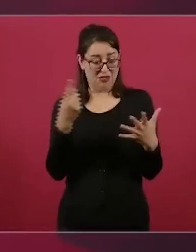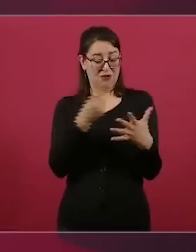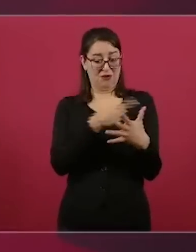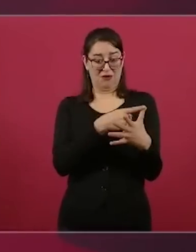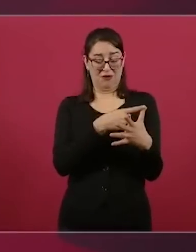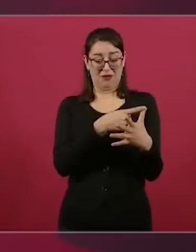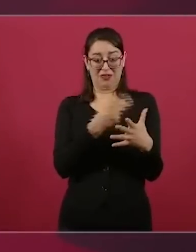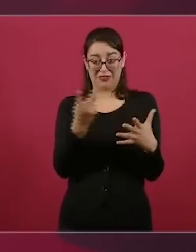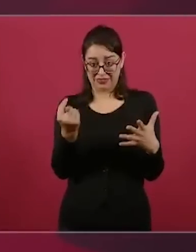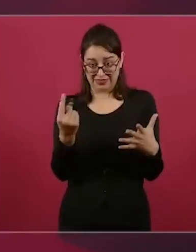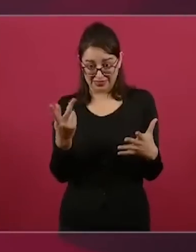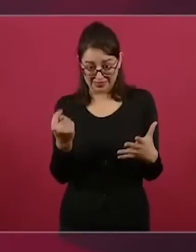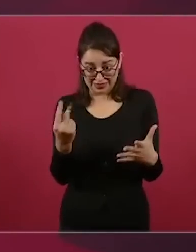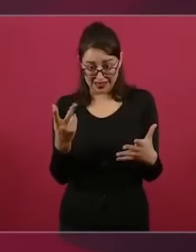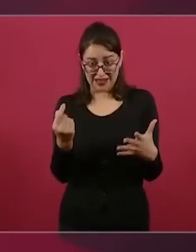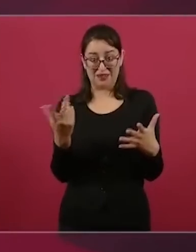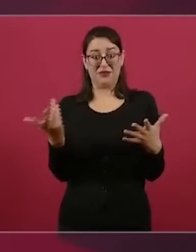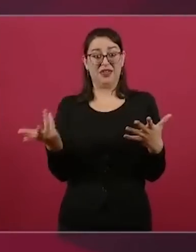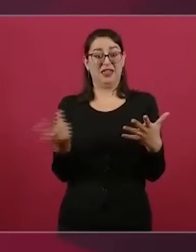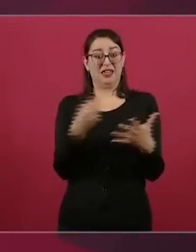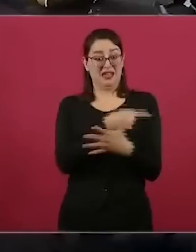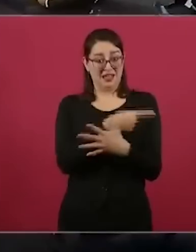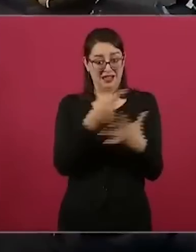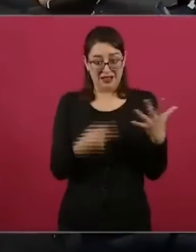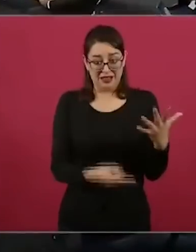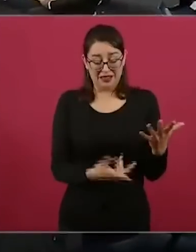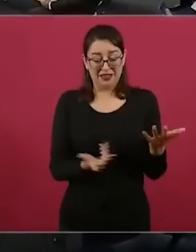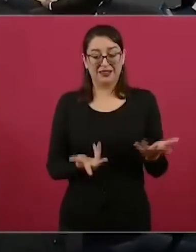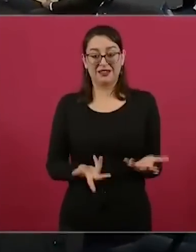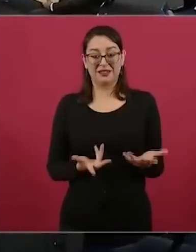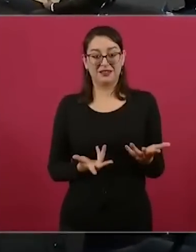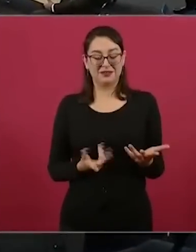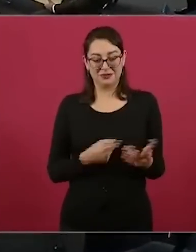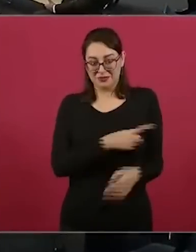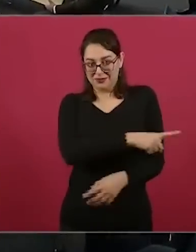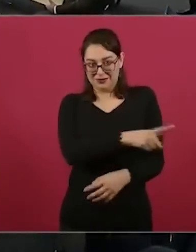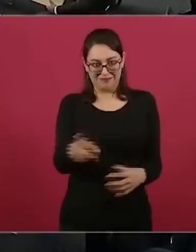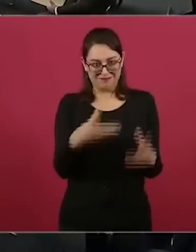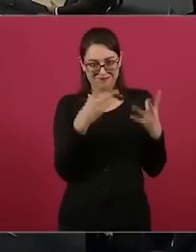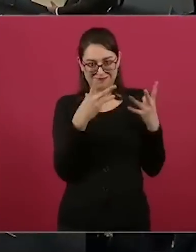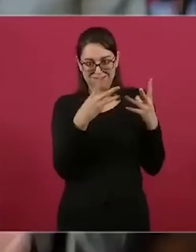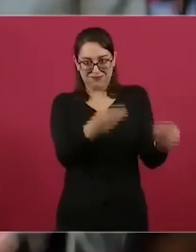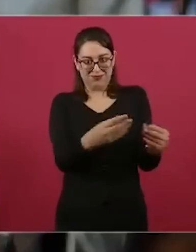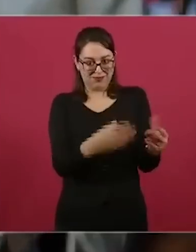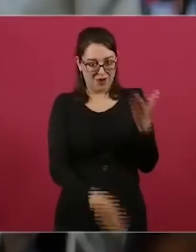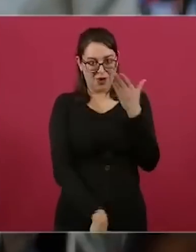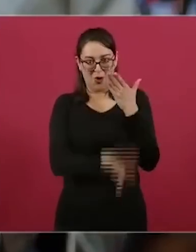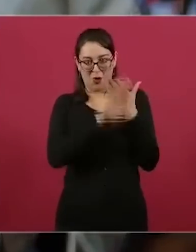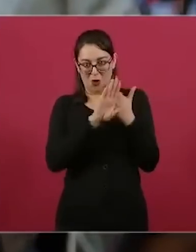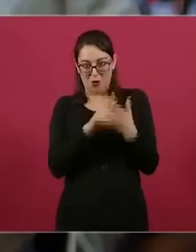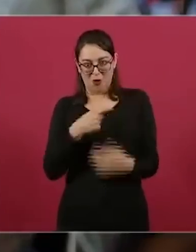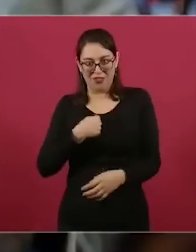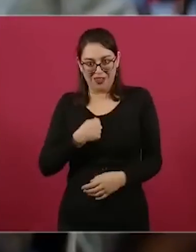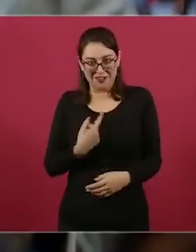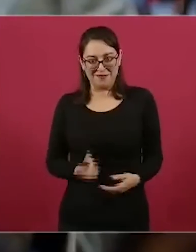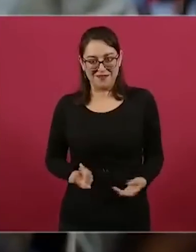y súmale a los comentaristas de televisión y a los noticieros.